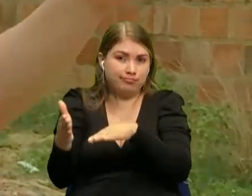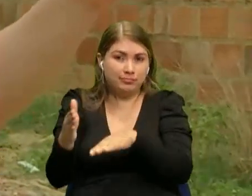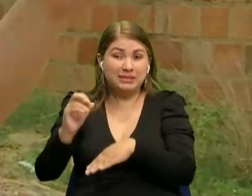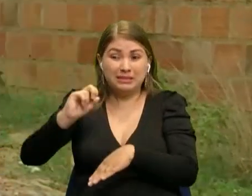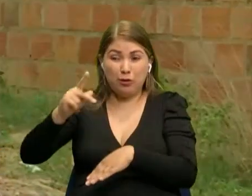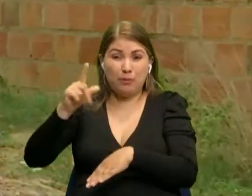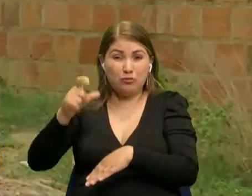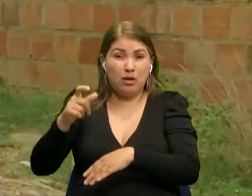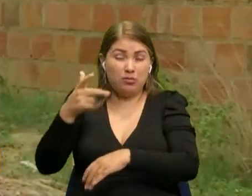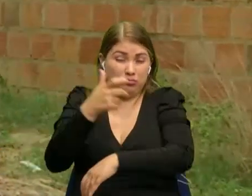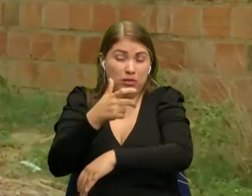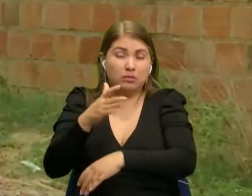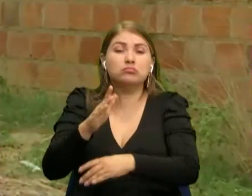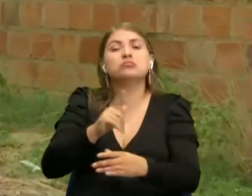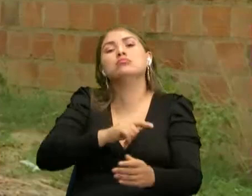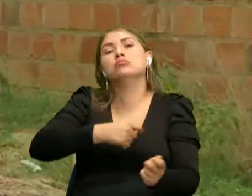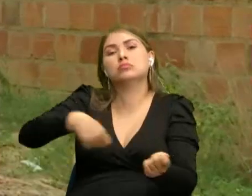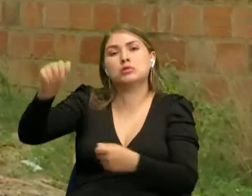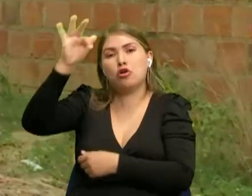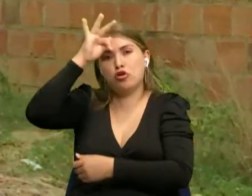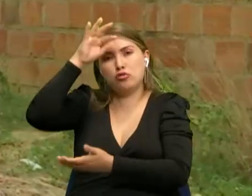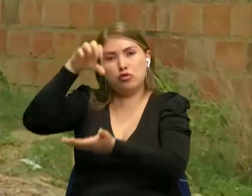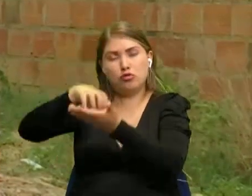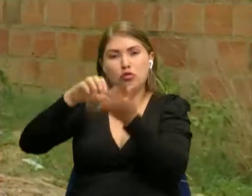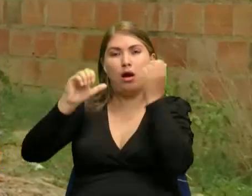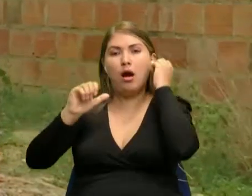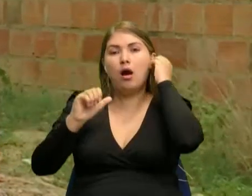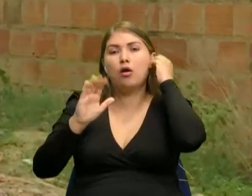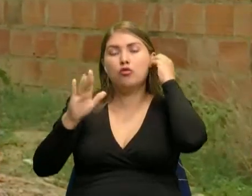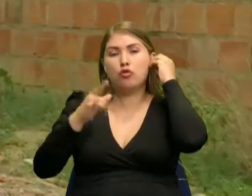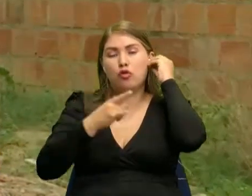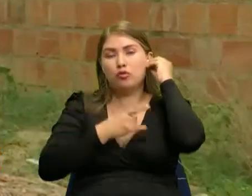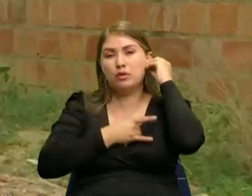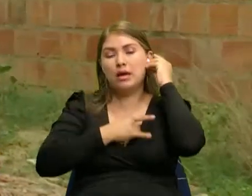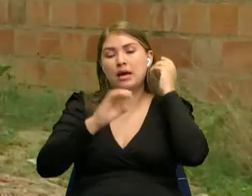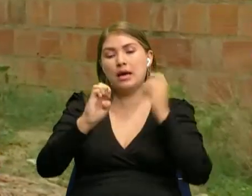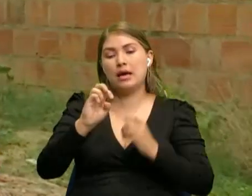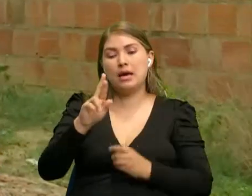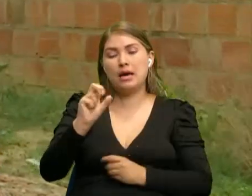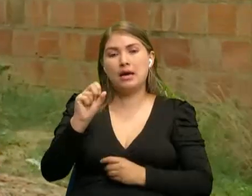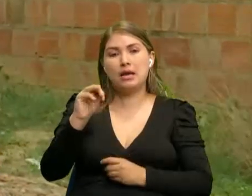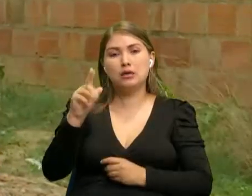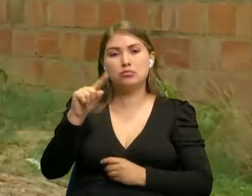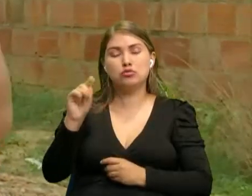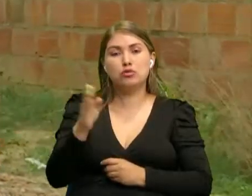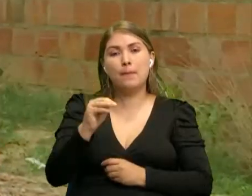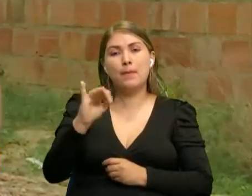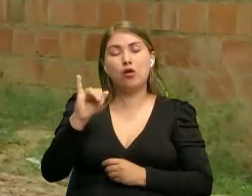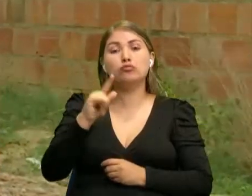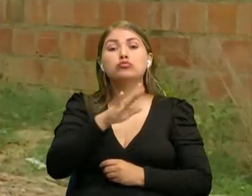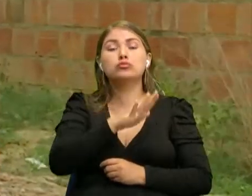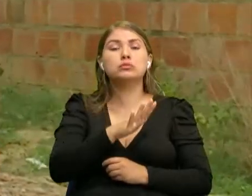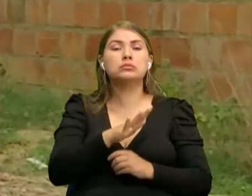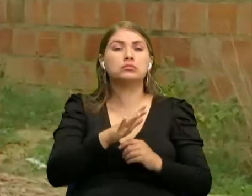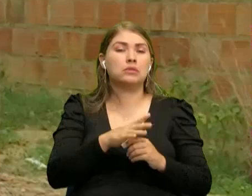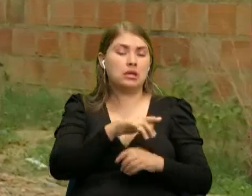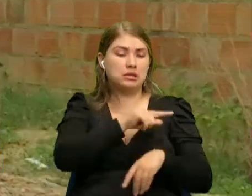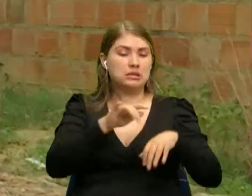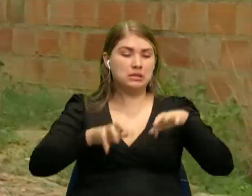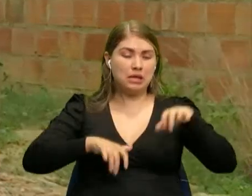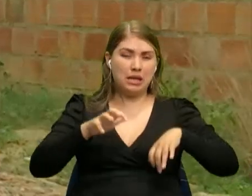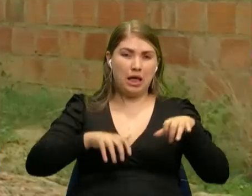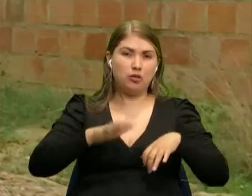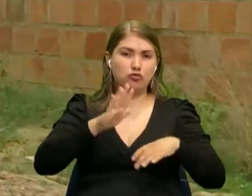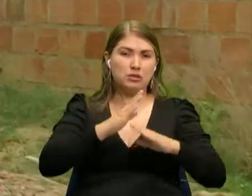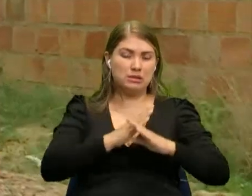herido fue trasladado al policlínico de Atalaya y posteriormente al hospital universitario Erasmo Meos sobre el tema. Habló el secretario de Seguridad Ciudadana Alejandro